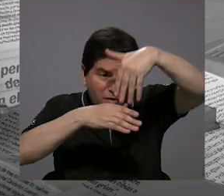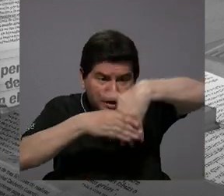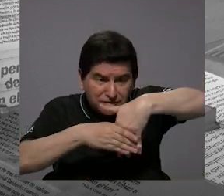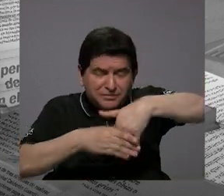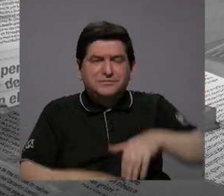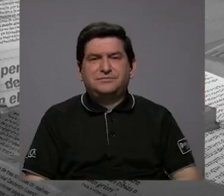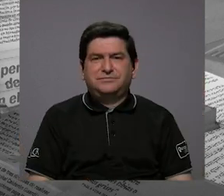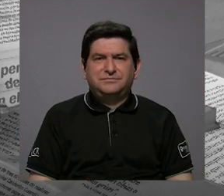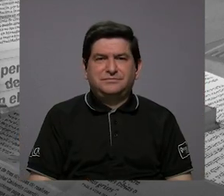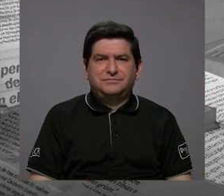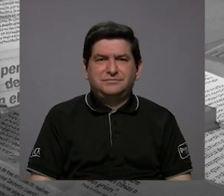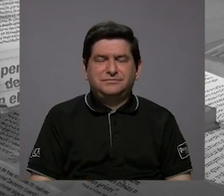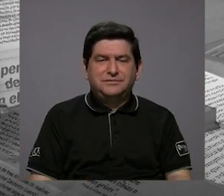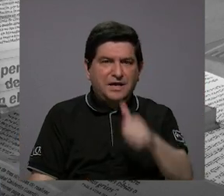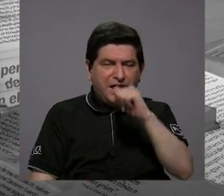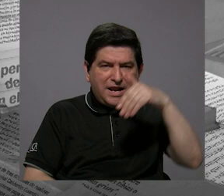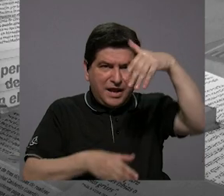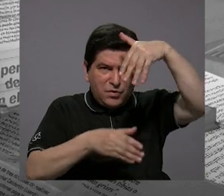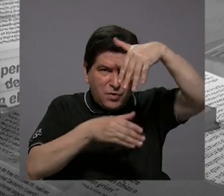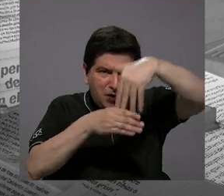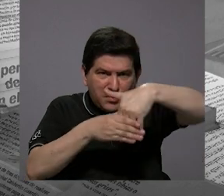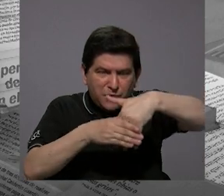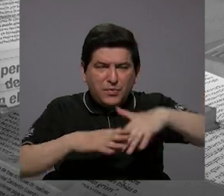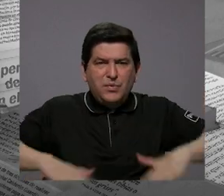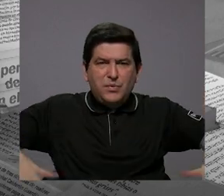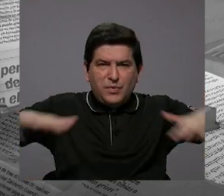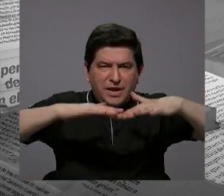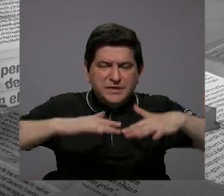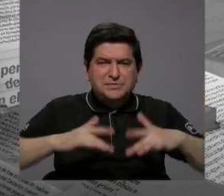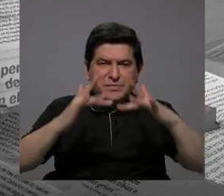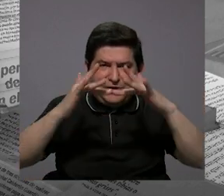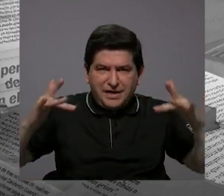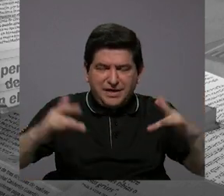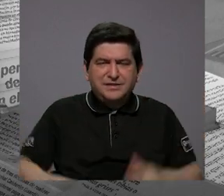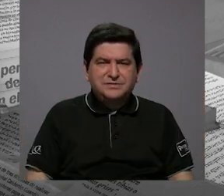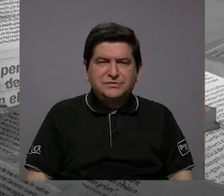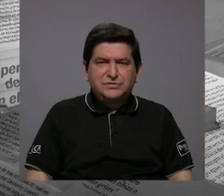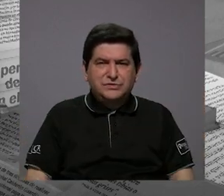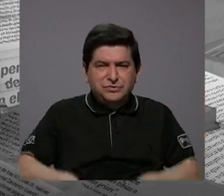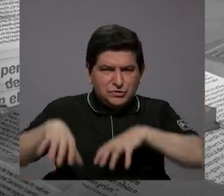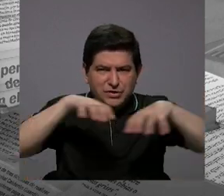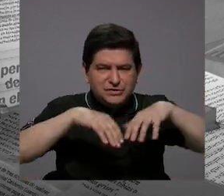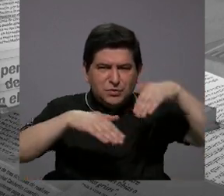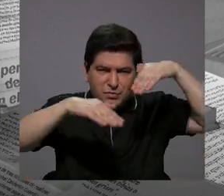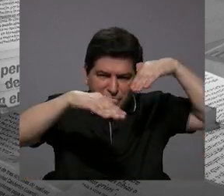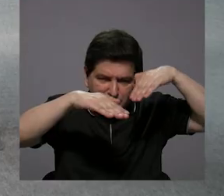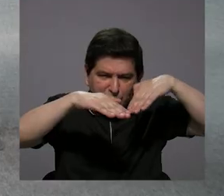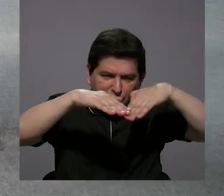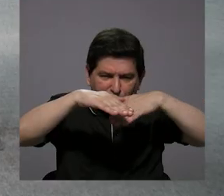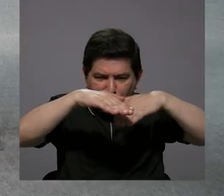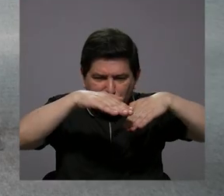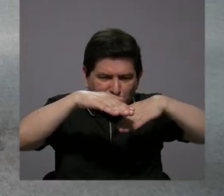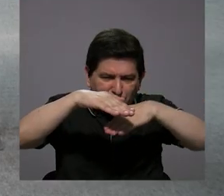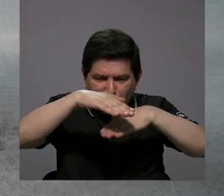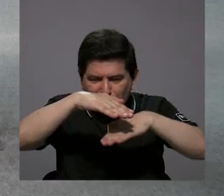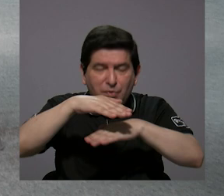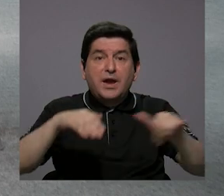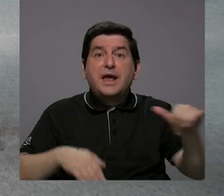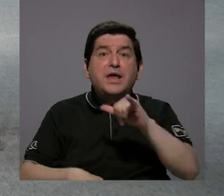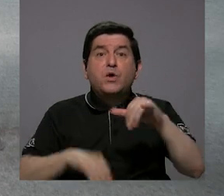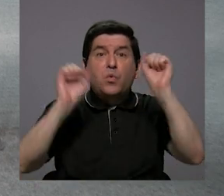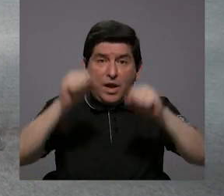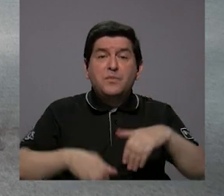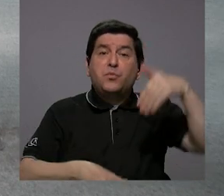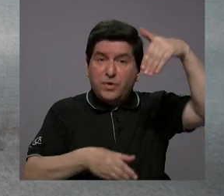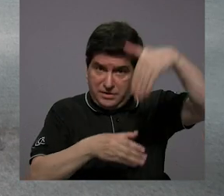entonces cuando el agua se filtra por esos espacios vacíos en superficie y se va moviendo el subsuelo, por esos mismos caminos